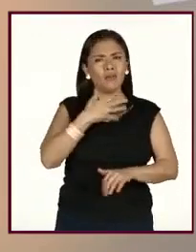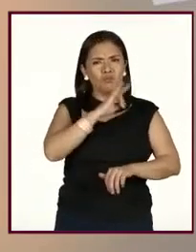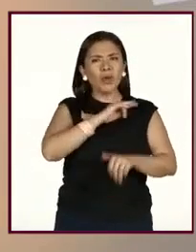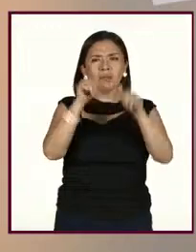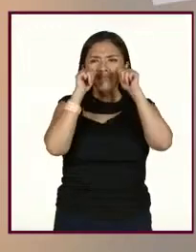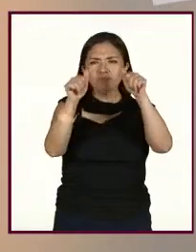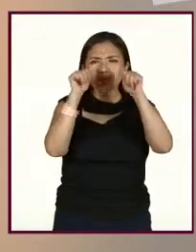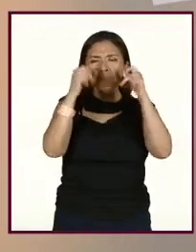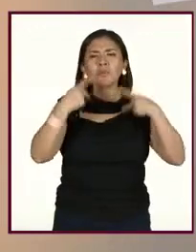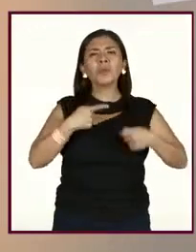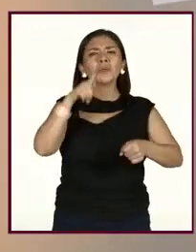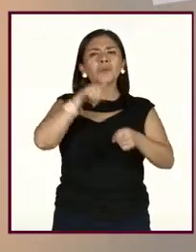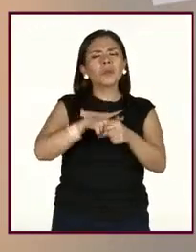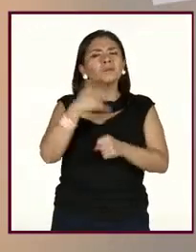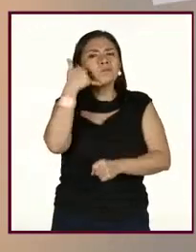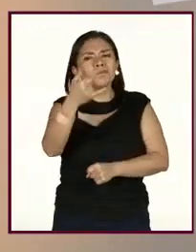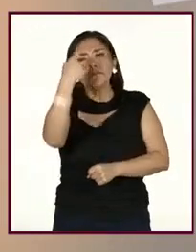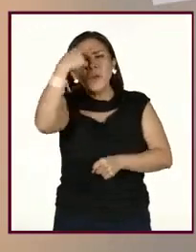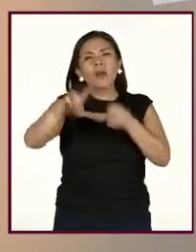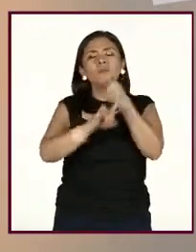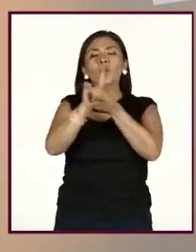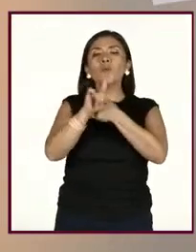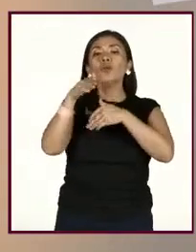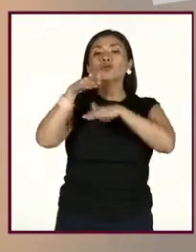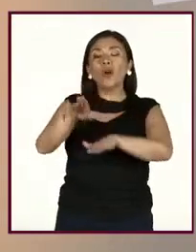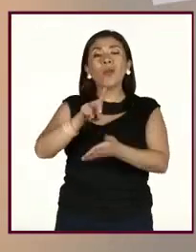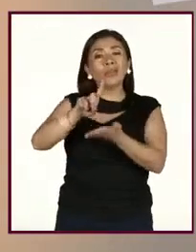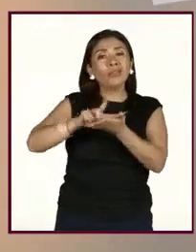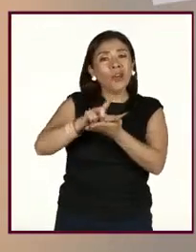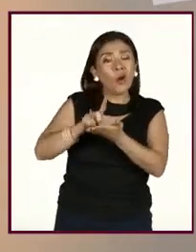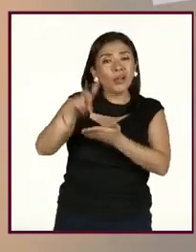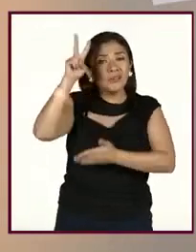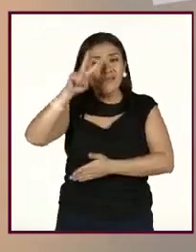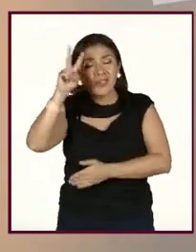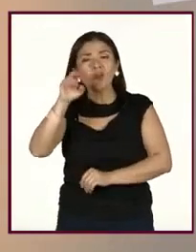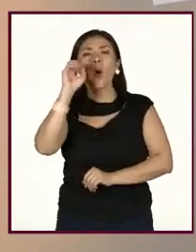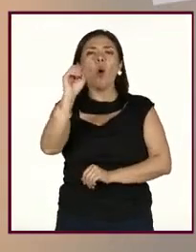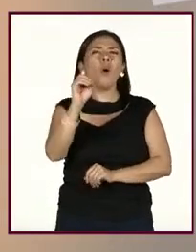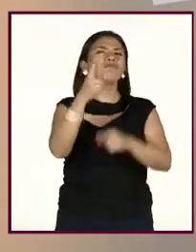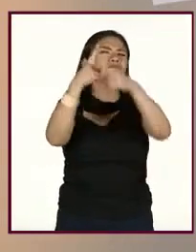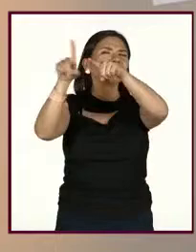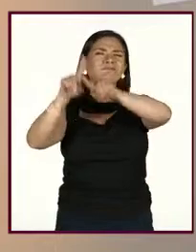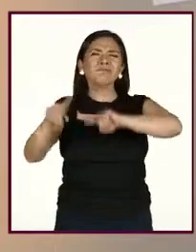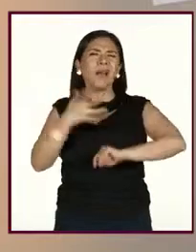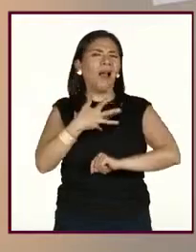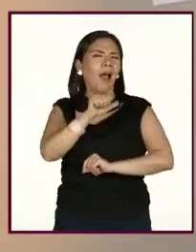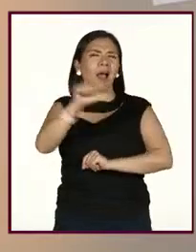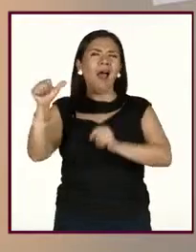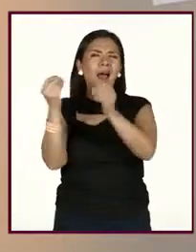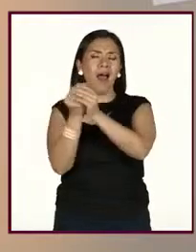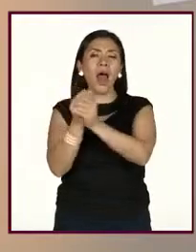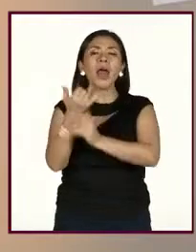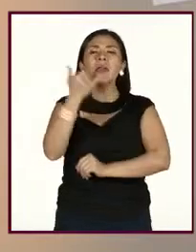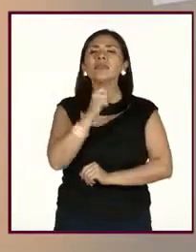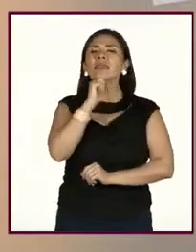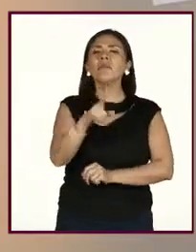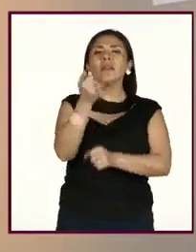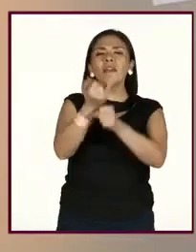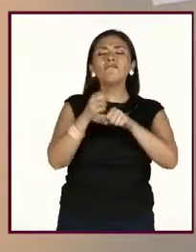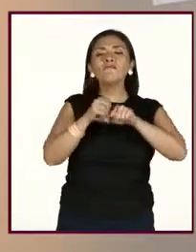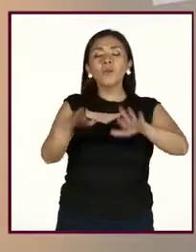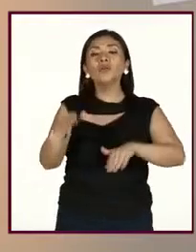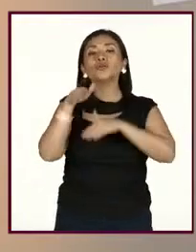con atención personalizada en problemas asociados al consumo de drogas o sustancias psicoactivas, B. como información